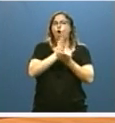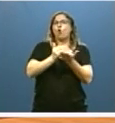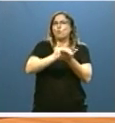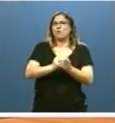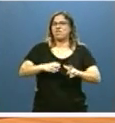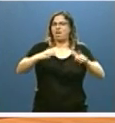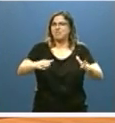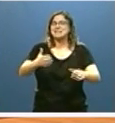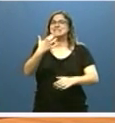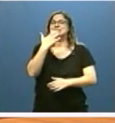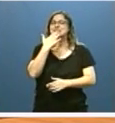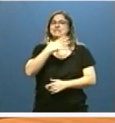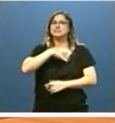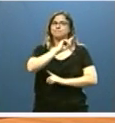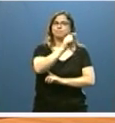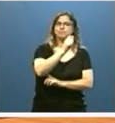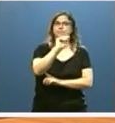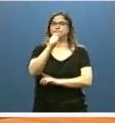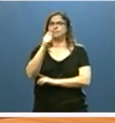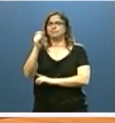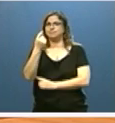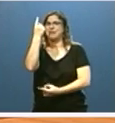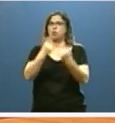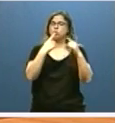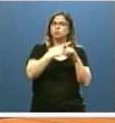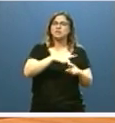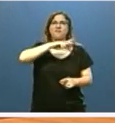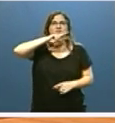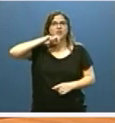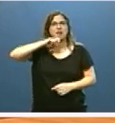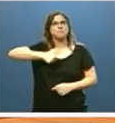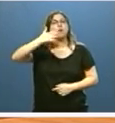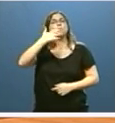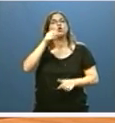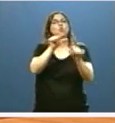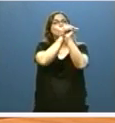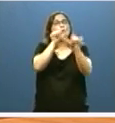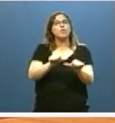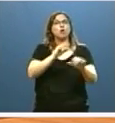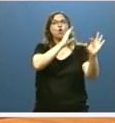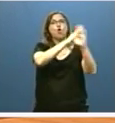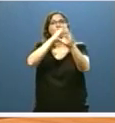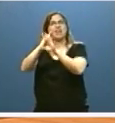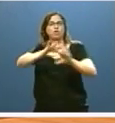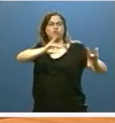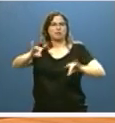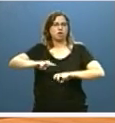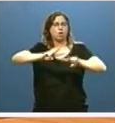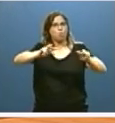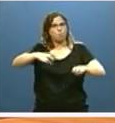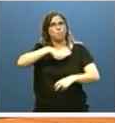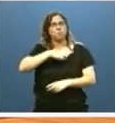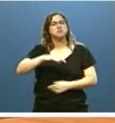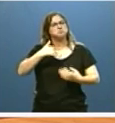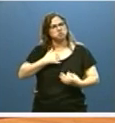logramos culminar algunos de sus elementos más valiosos, como su nuevo modelo de ordenación territorial. Y creo,